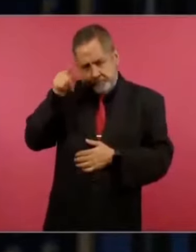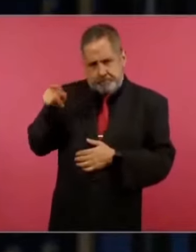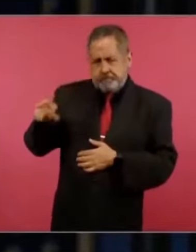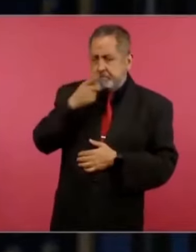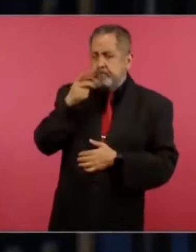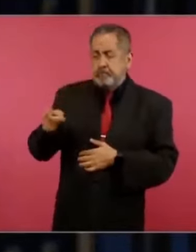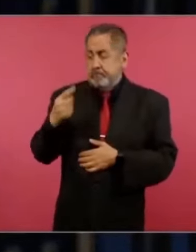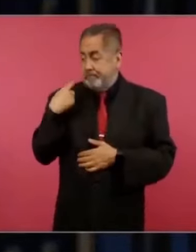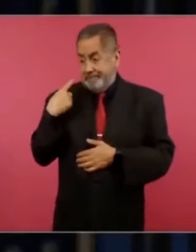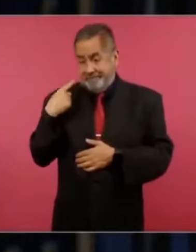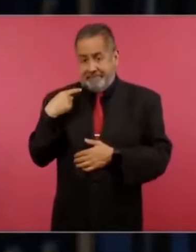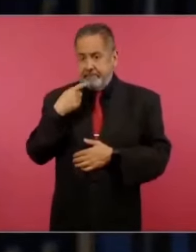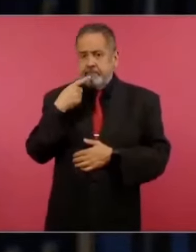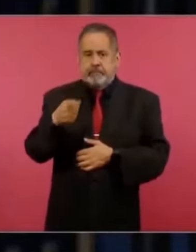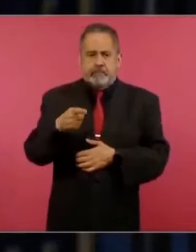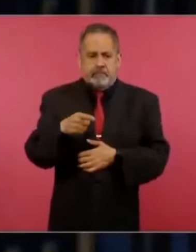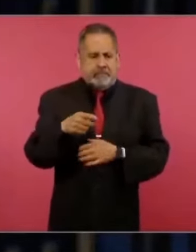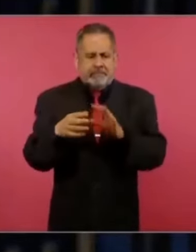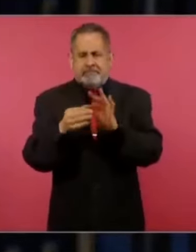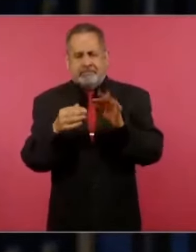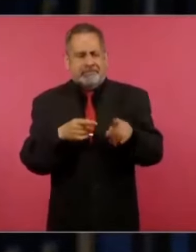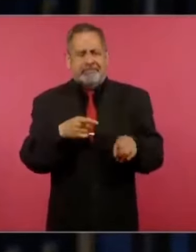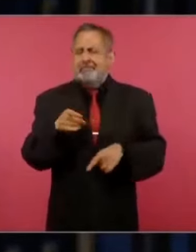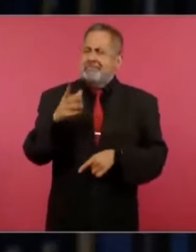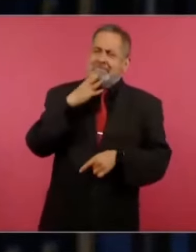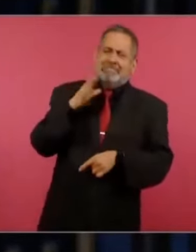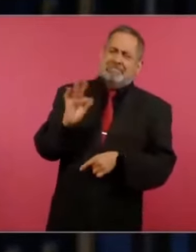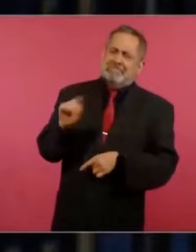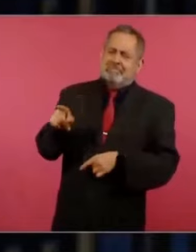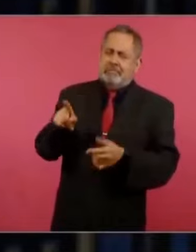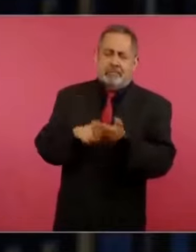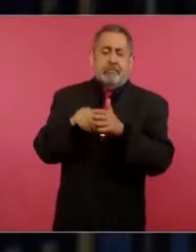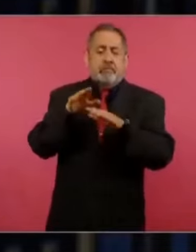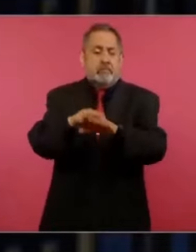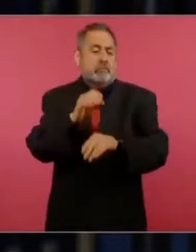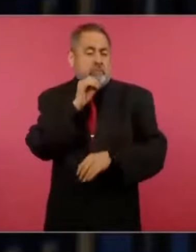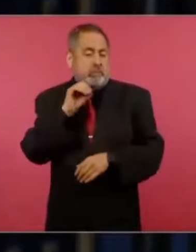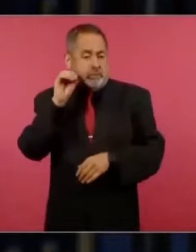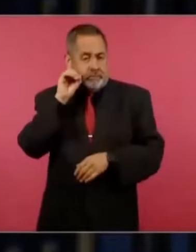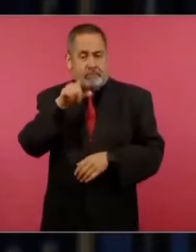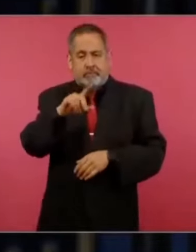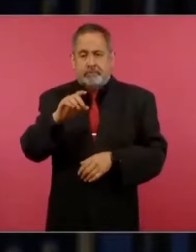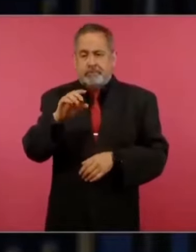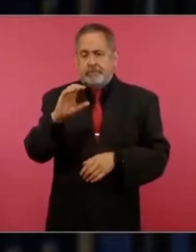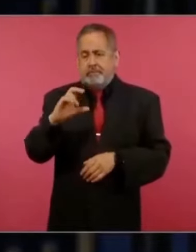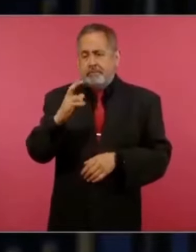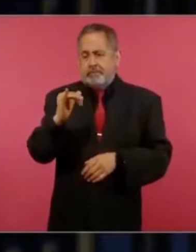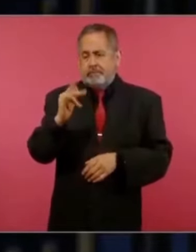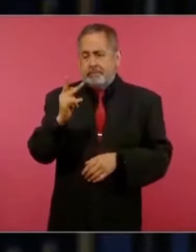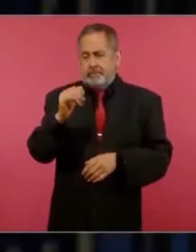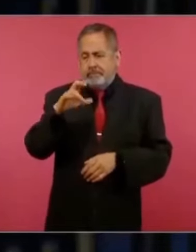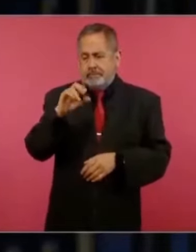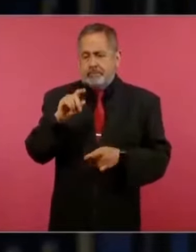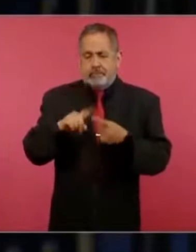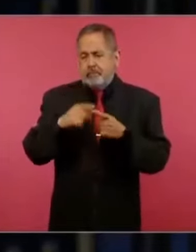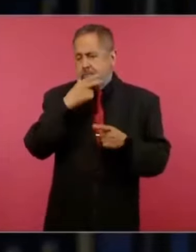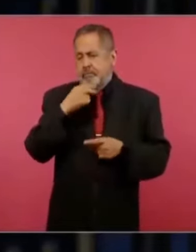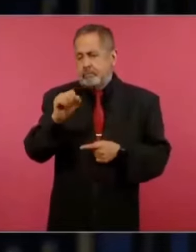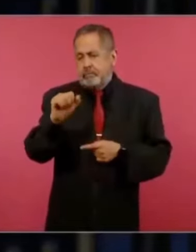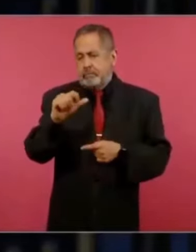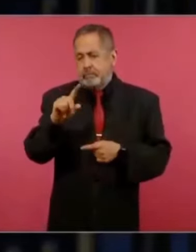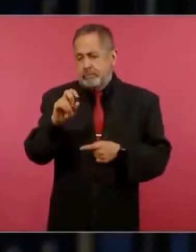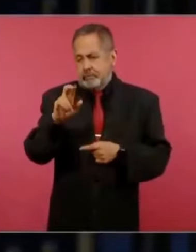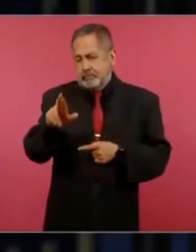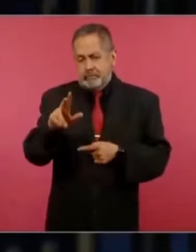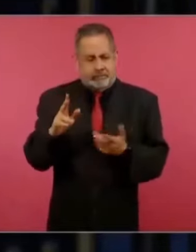que se hicieron conjeturas a la ligera sobre el caso del obispo de Chilpancingo, Salvador Rangel Mendoza, y